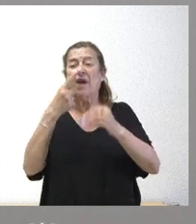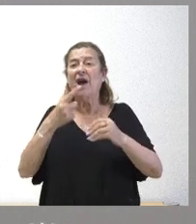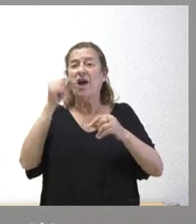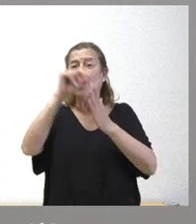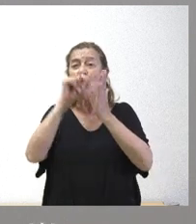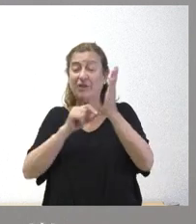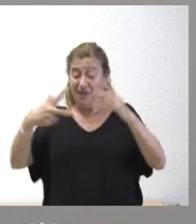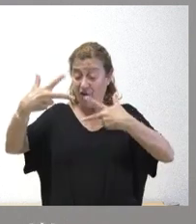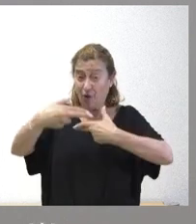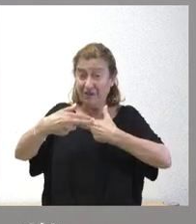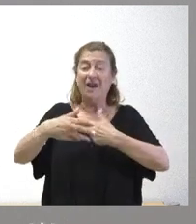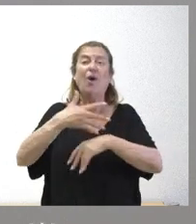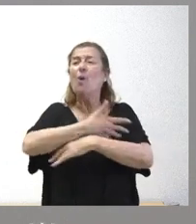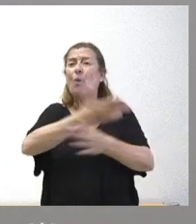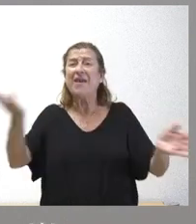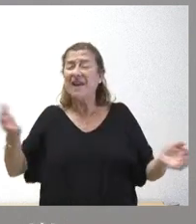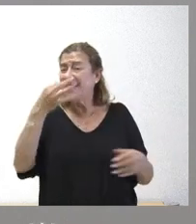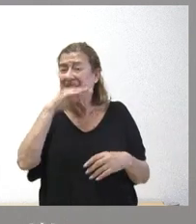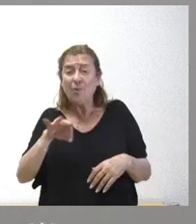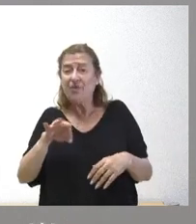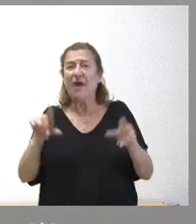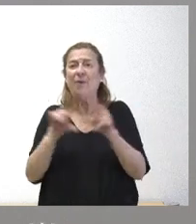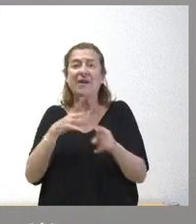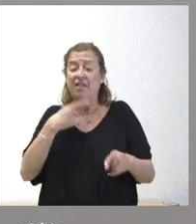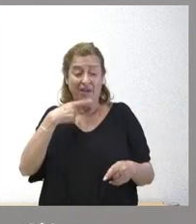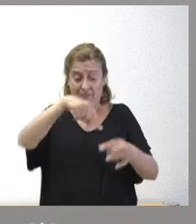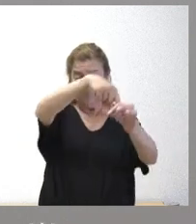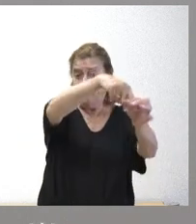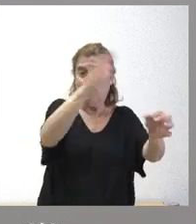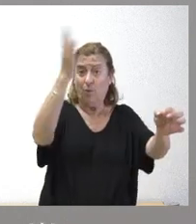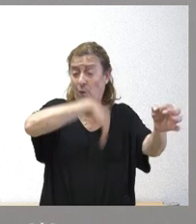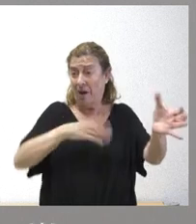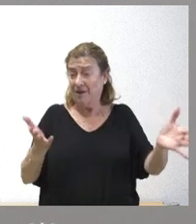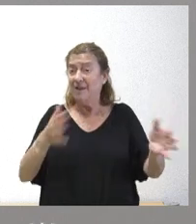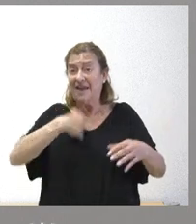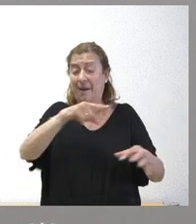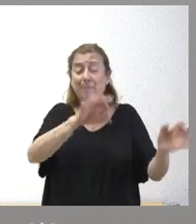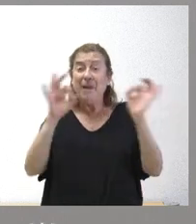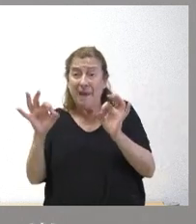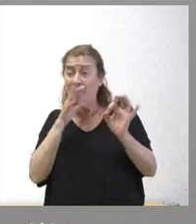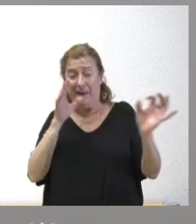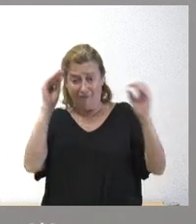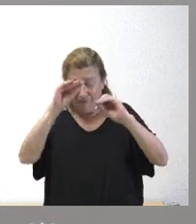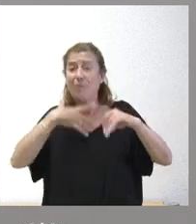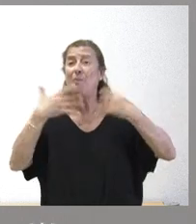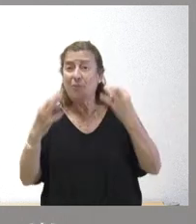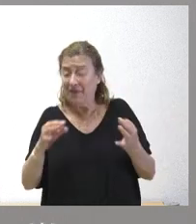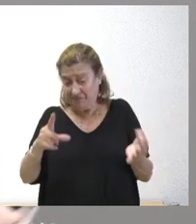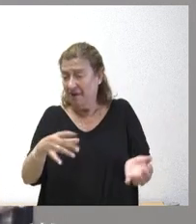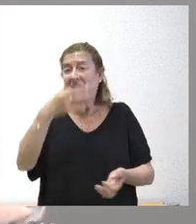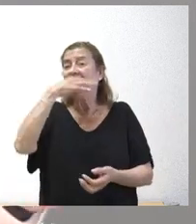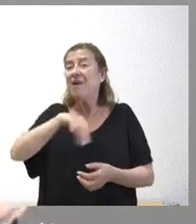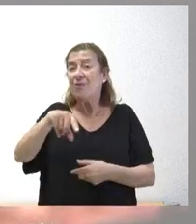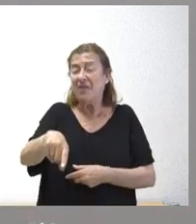cualquier renuncia es dejar sin ocupar una oferta formativa que está preparada para ello y esta renuncia es especialmente